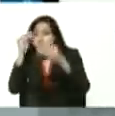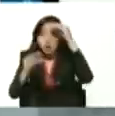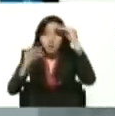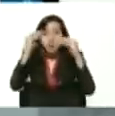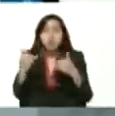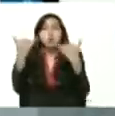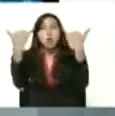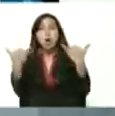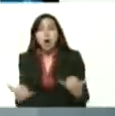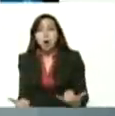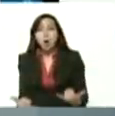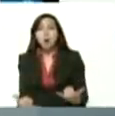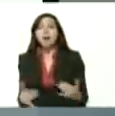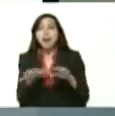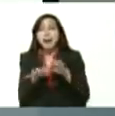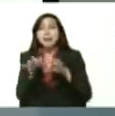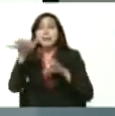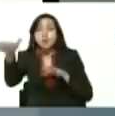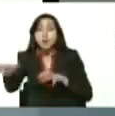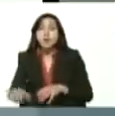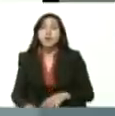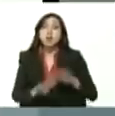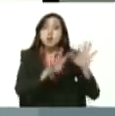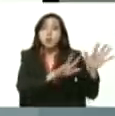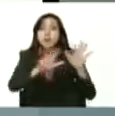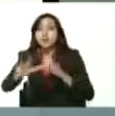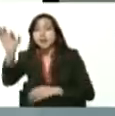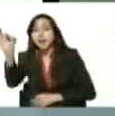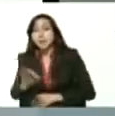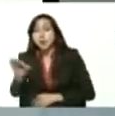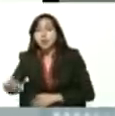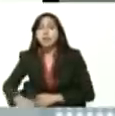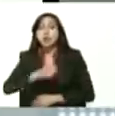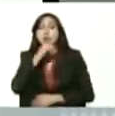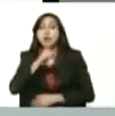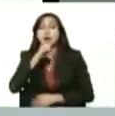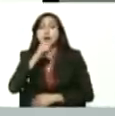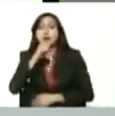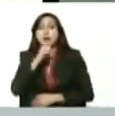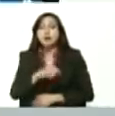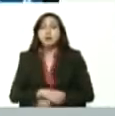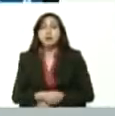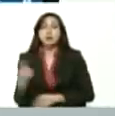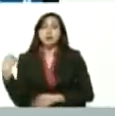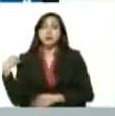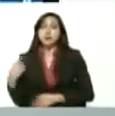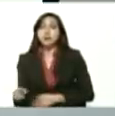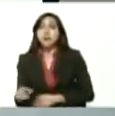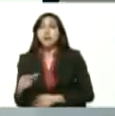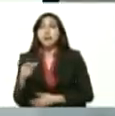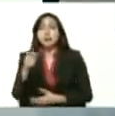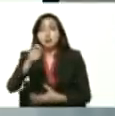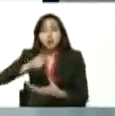tenemos un alto porcentaje, casi un 93% de los adultos mayores tienen tarjeta de débito,